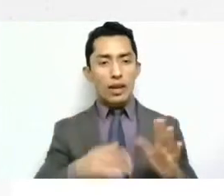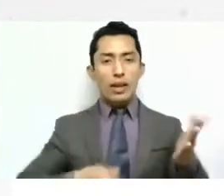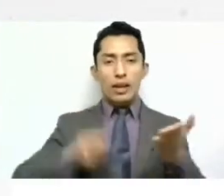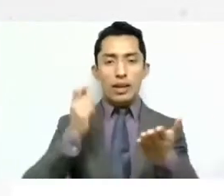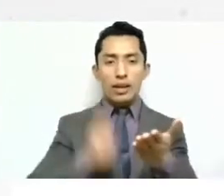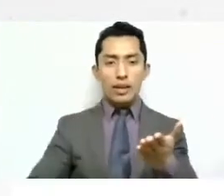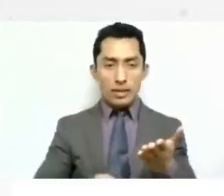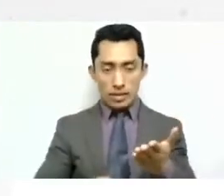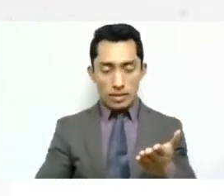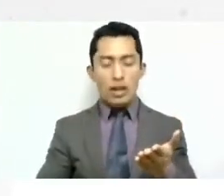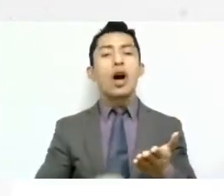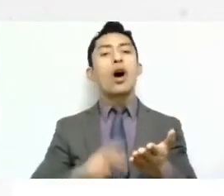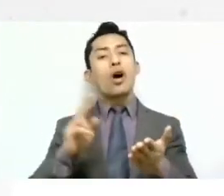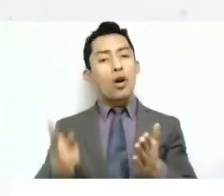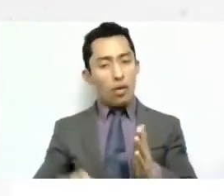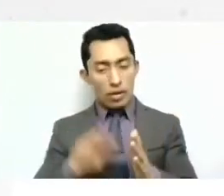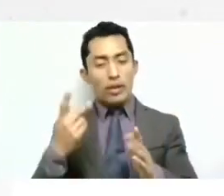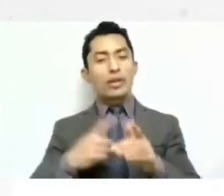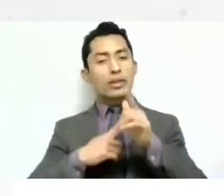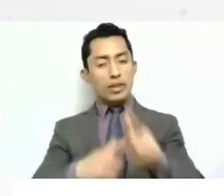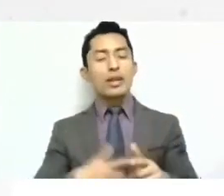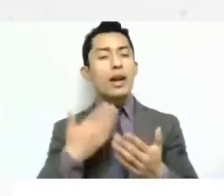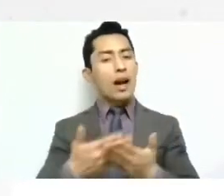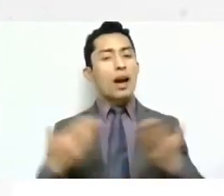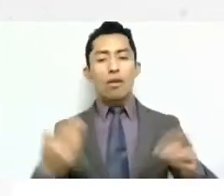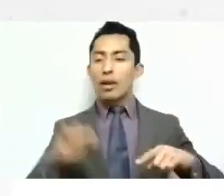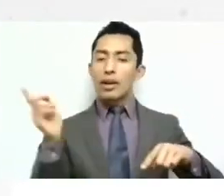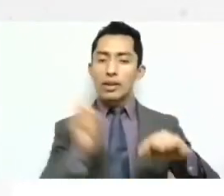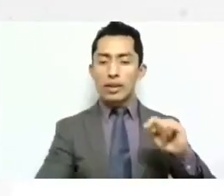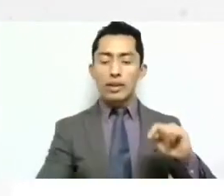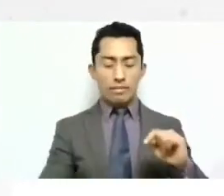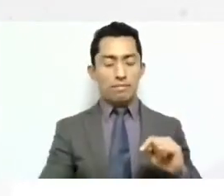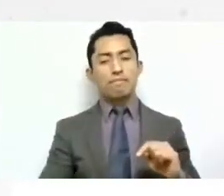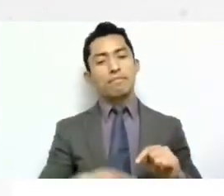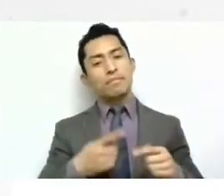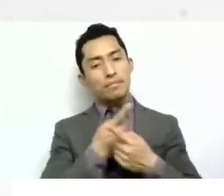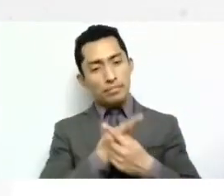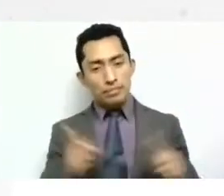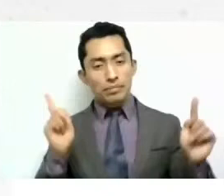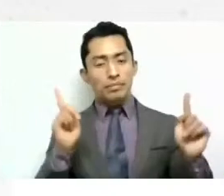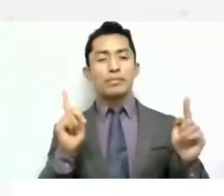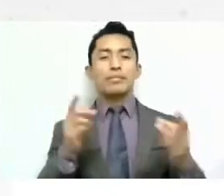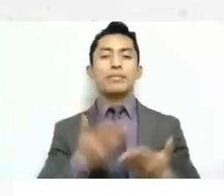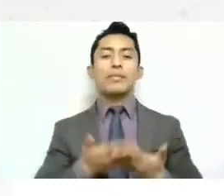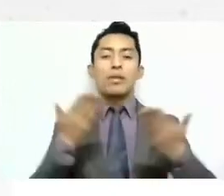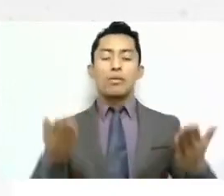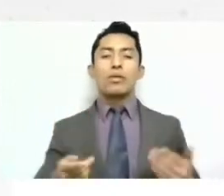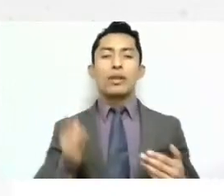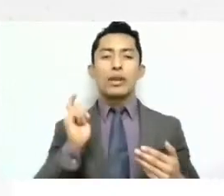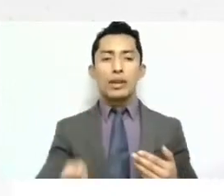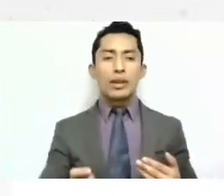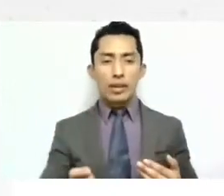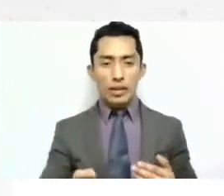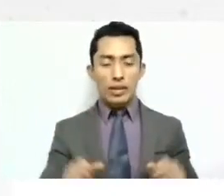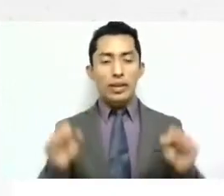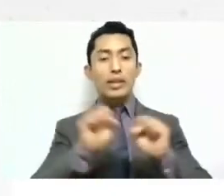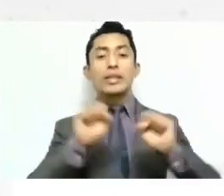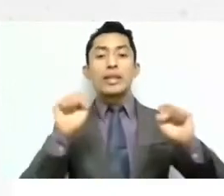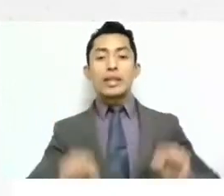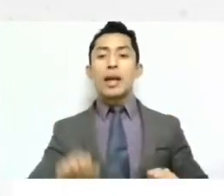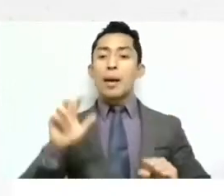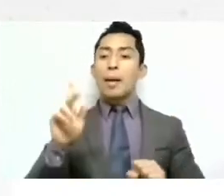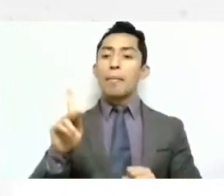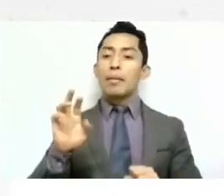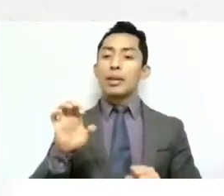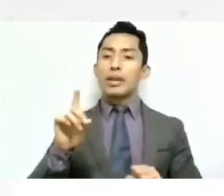reiteración, y se hacía, ¿no? Con esto se elimina. Entonces ahora lo que tienen que hacer es comenzar el sistema de precedentes.